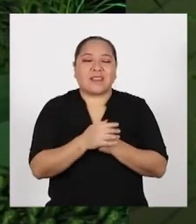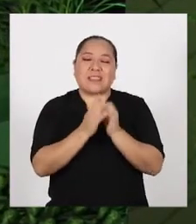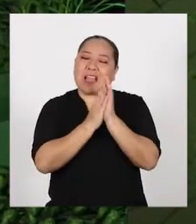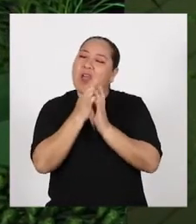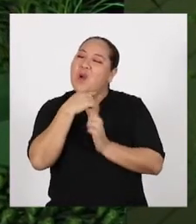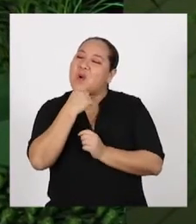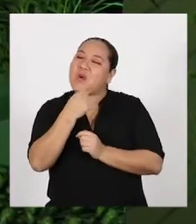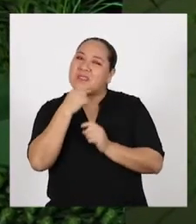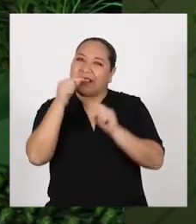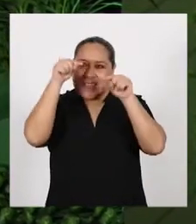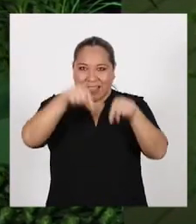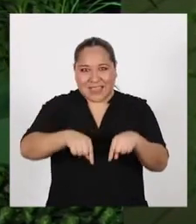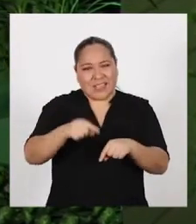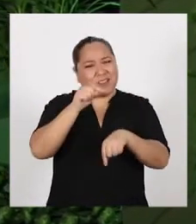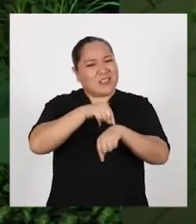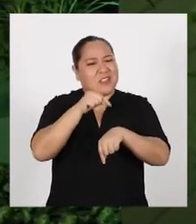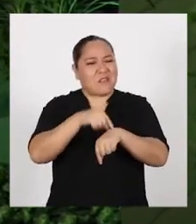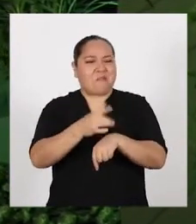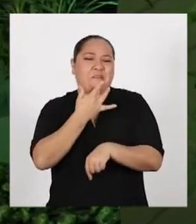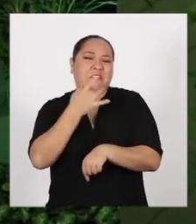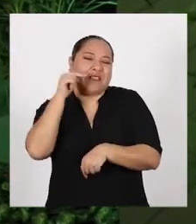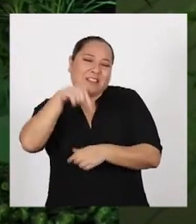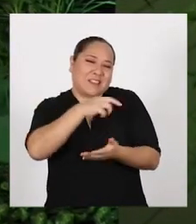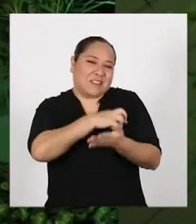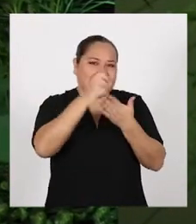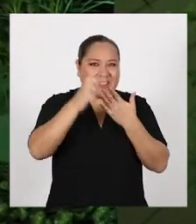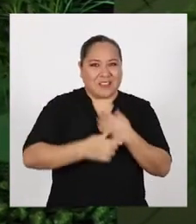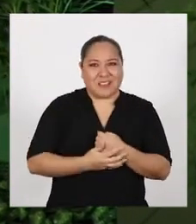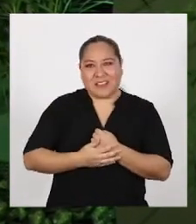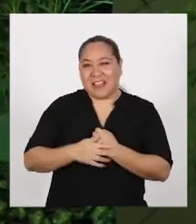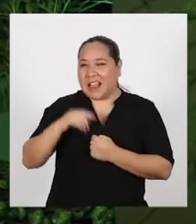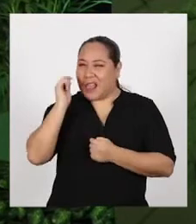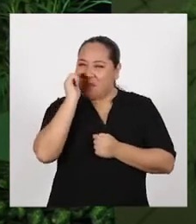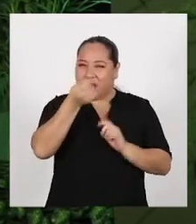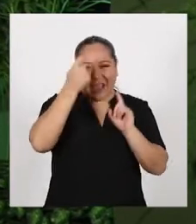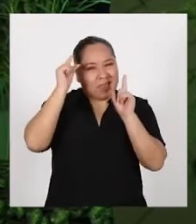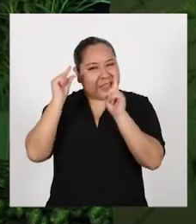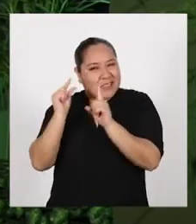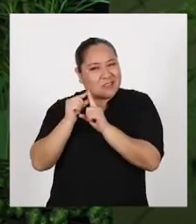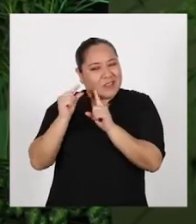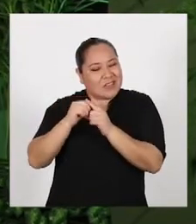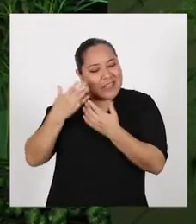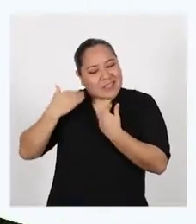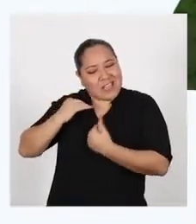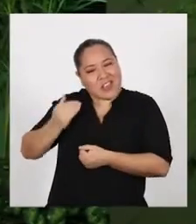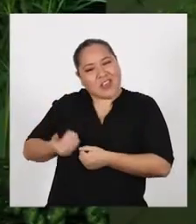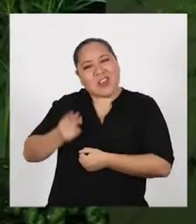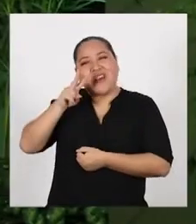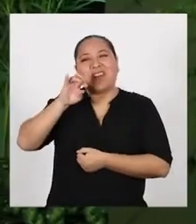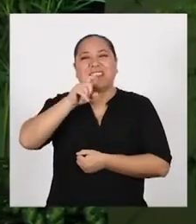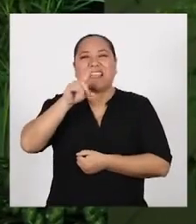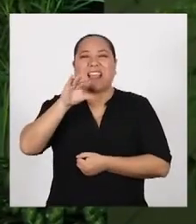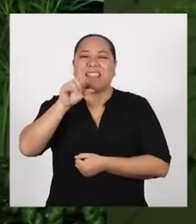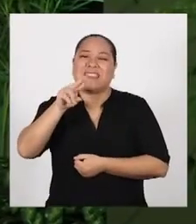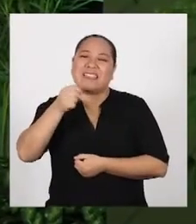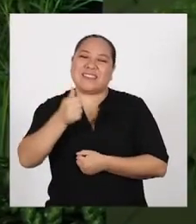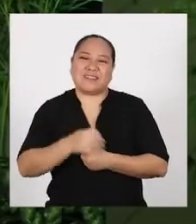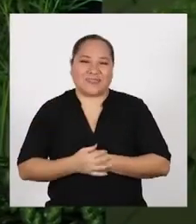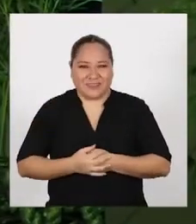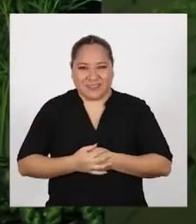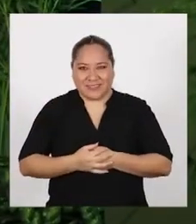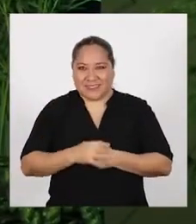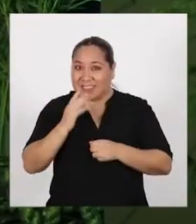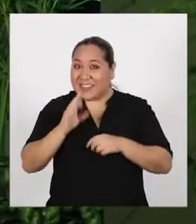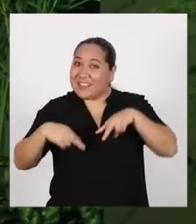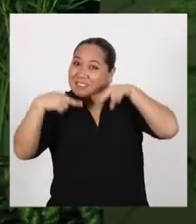haya encantado estar aquí en su momento favorito del programa! ¡La magia de las palabras con la señora